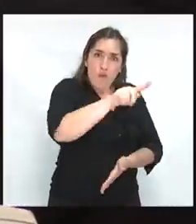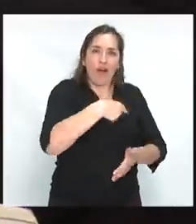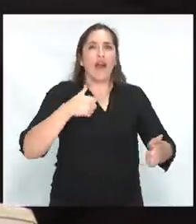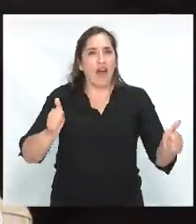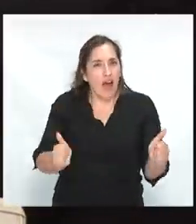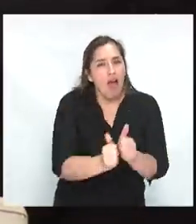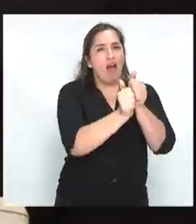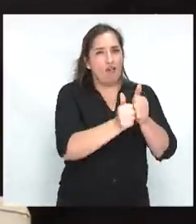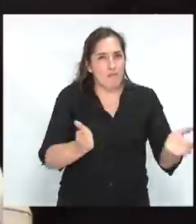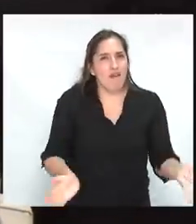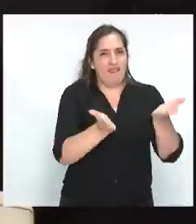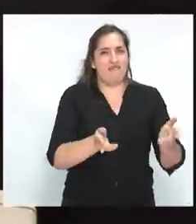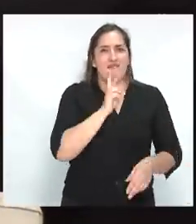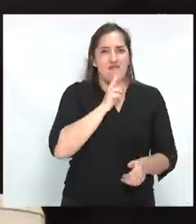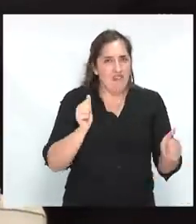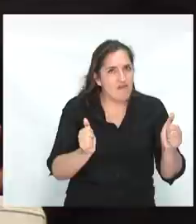reivindicaciones.